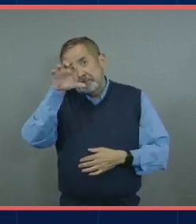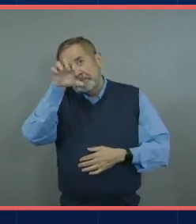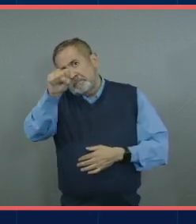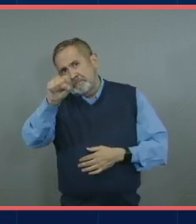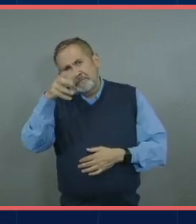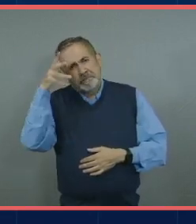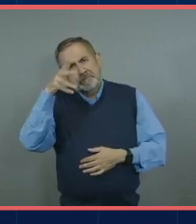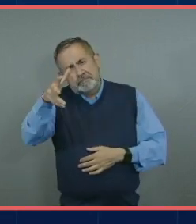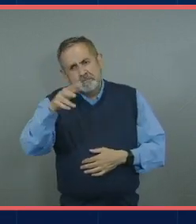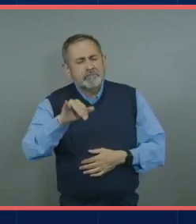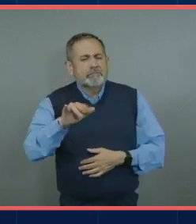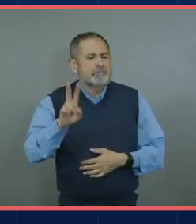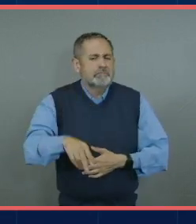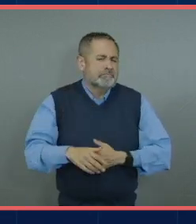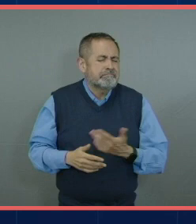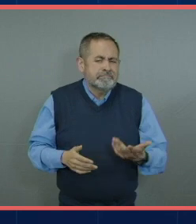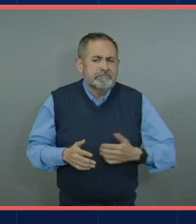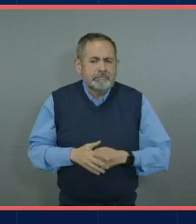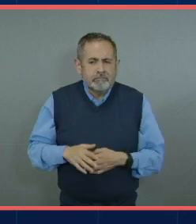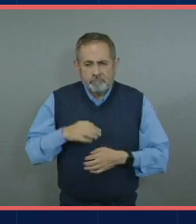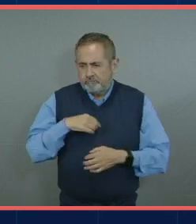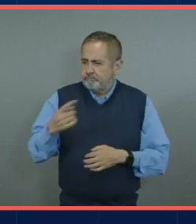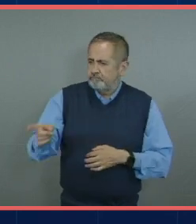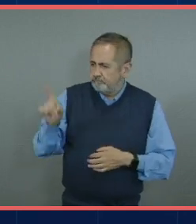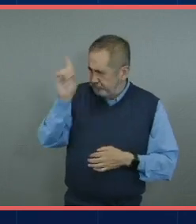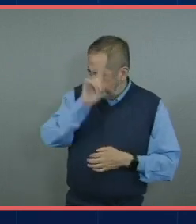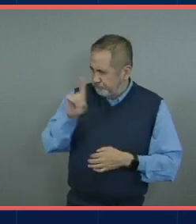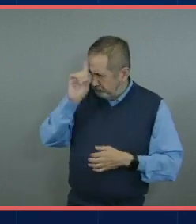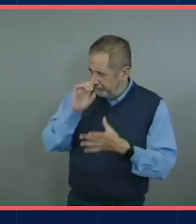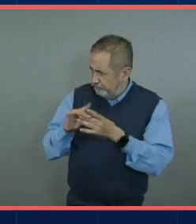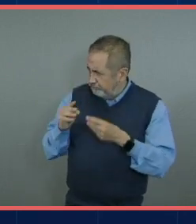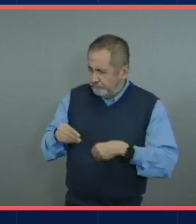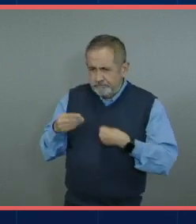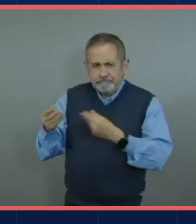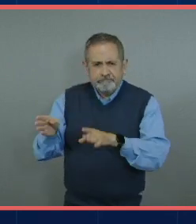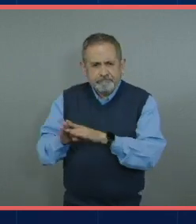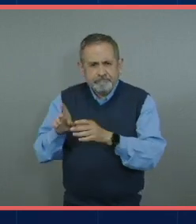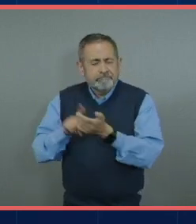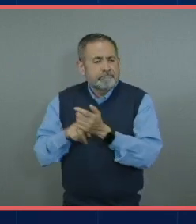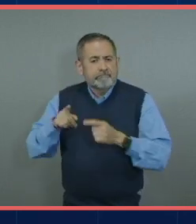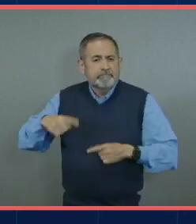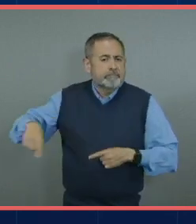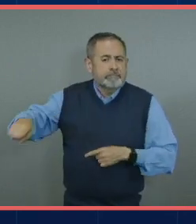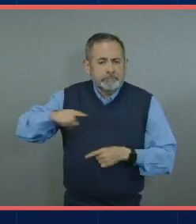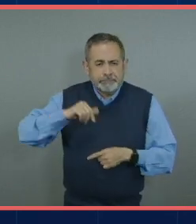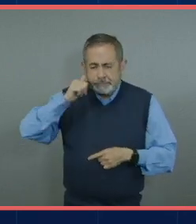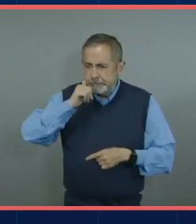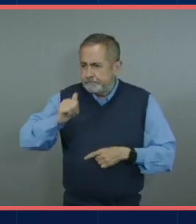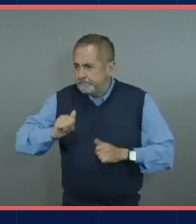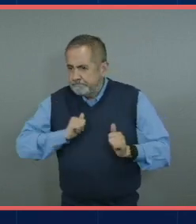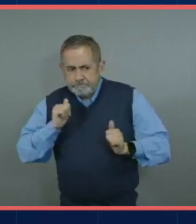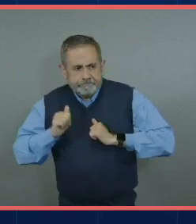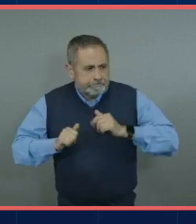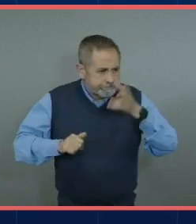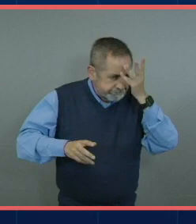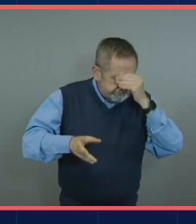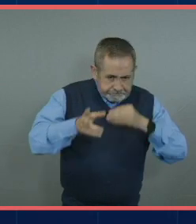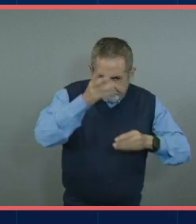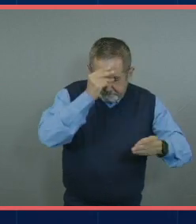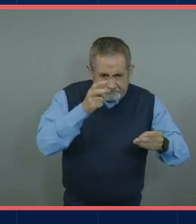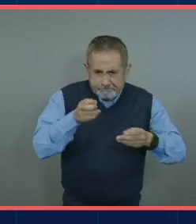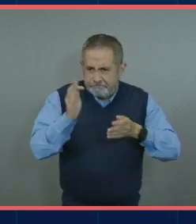entonces yo lo que les recomendaría es que tomen todo lo que lo que lo que venga